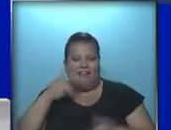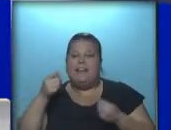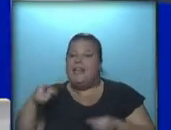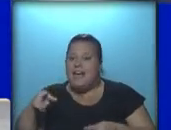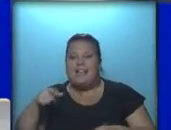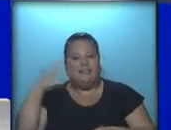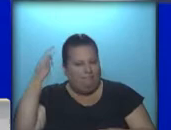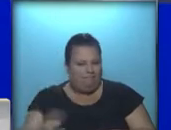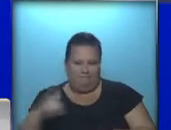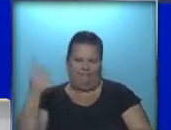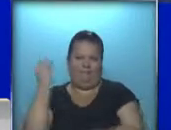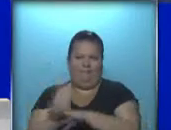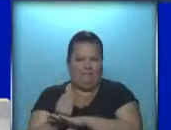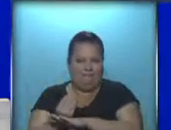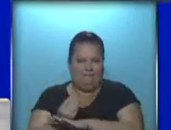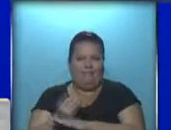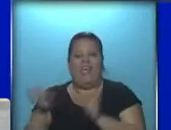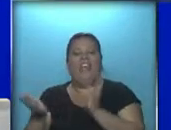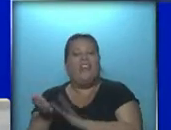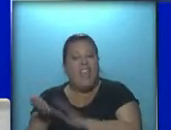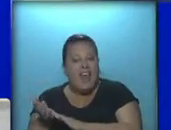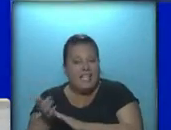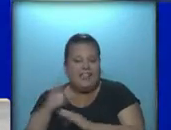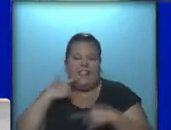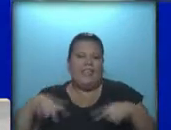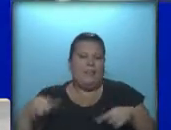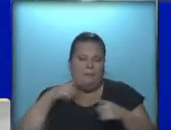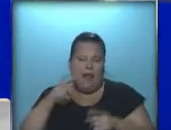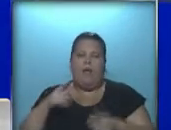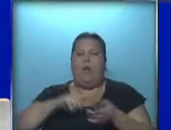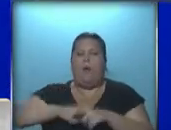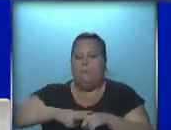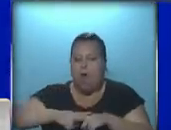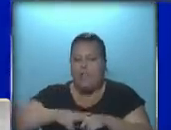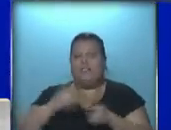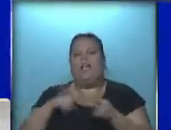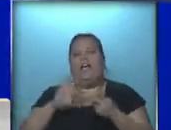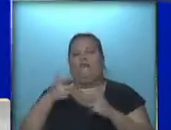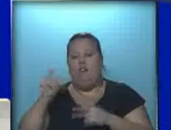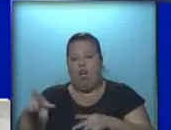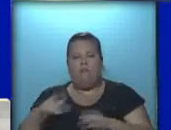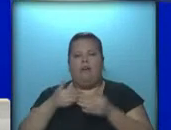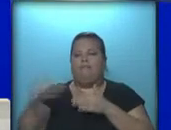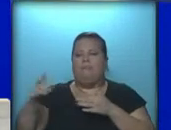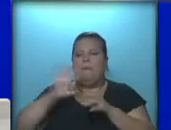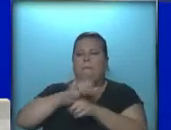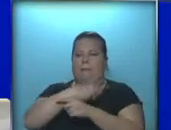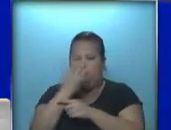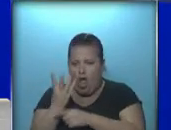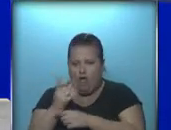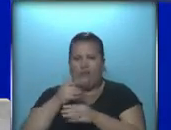claramente quien representa la derecha en el amplio sentido de las palabras, políticas neoliberales, alejamiento Mercosur,